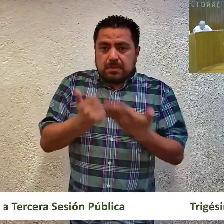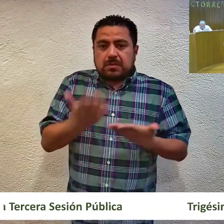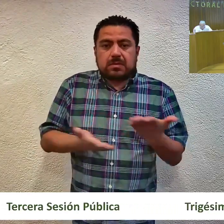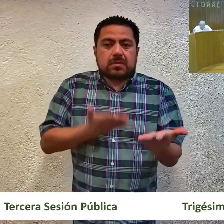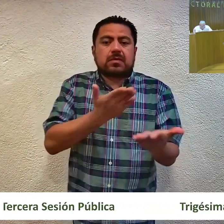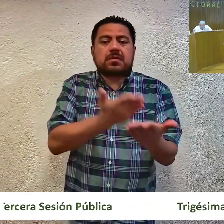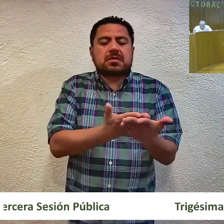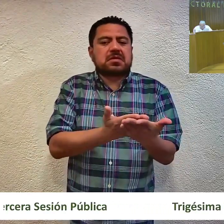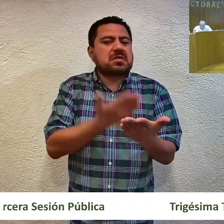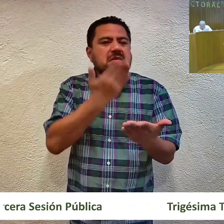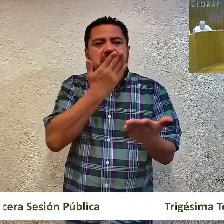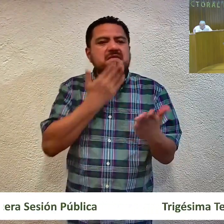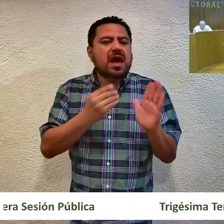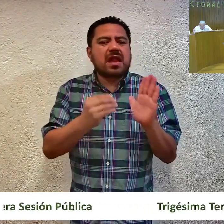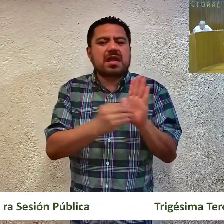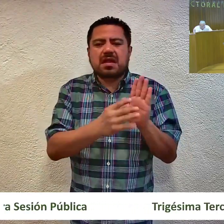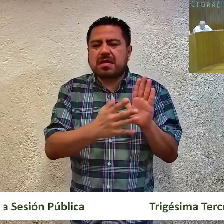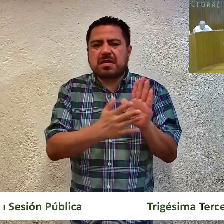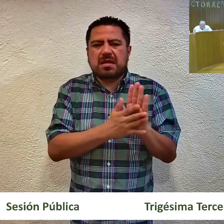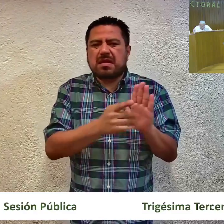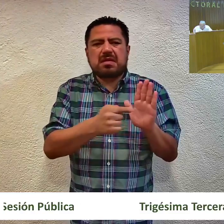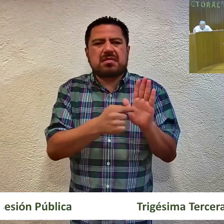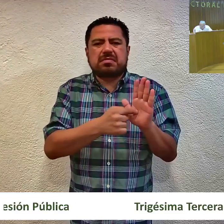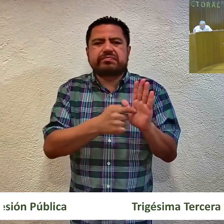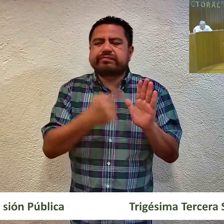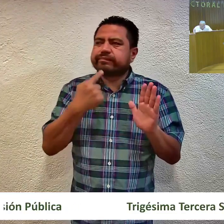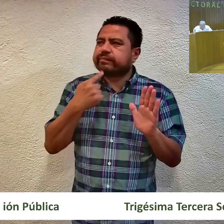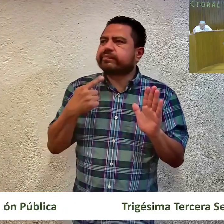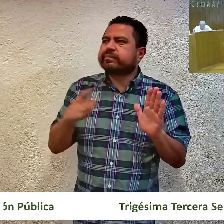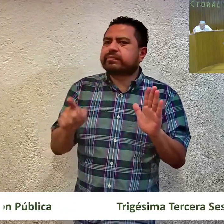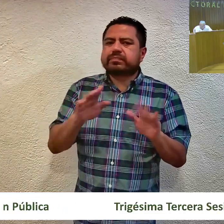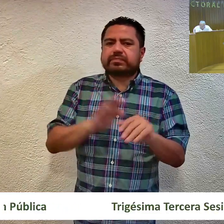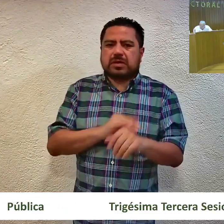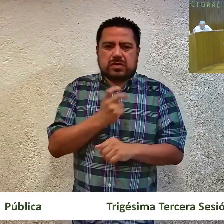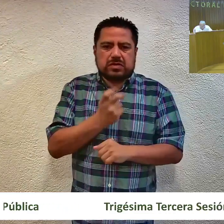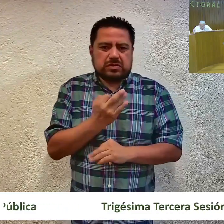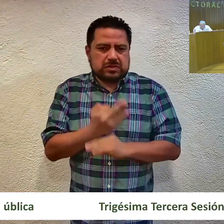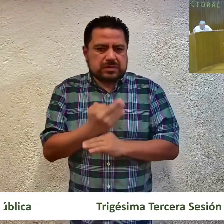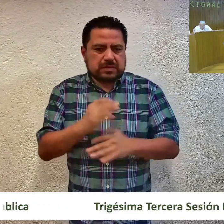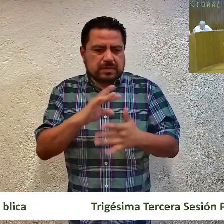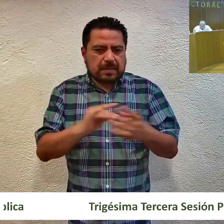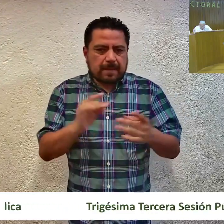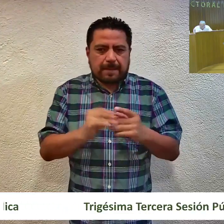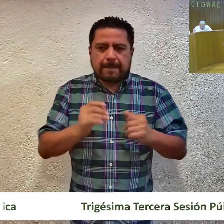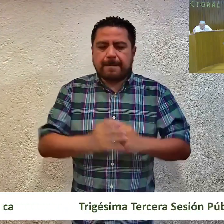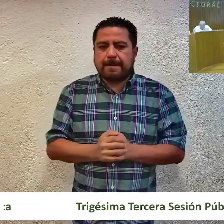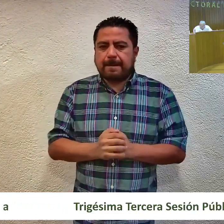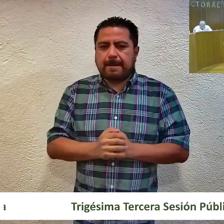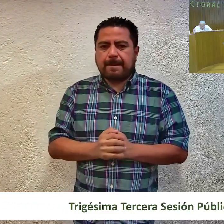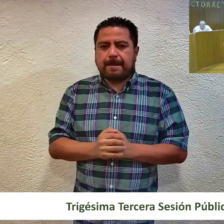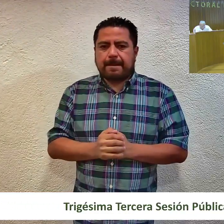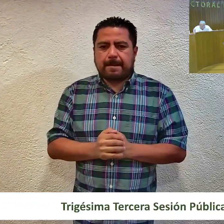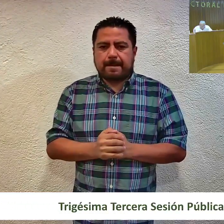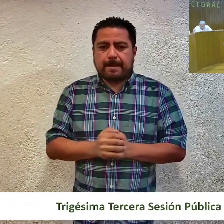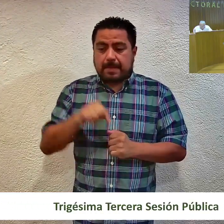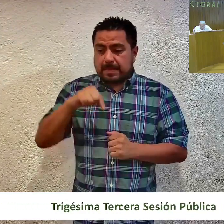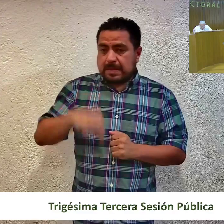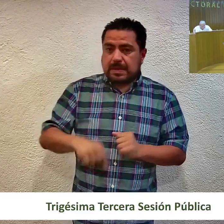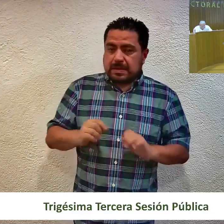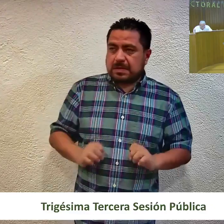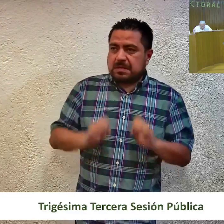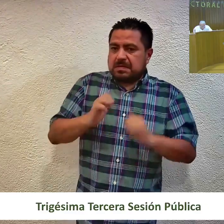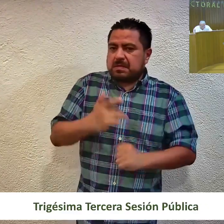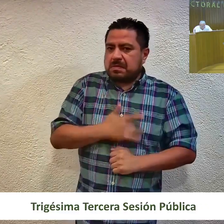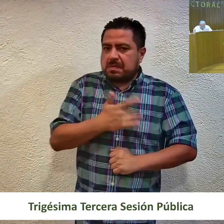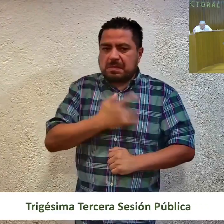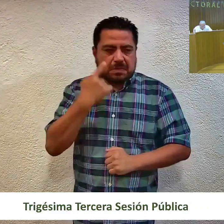declarar infundados a inoperantes los agravios hechos valer por el impugnante por las siguientes consideraciones. Este órgano jurisdiccional estima